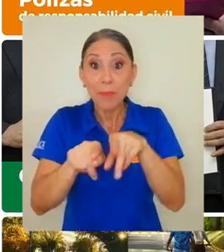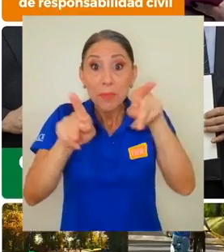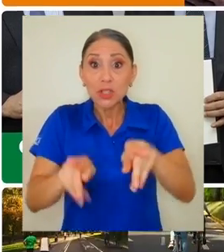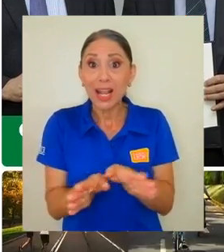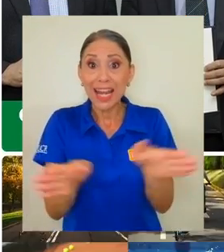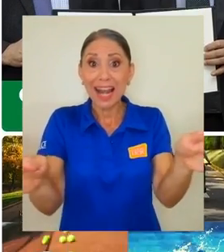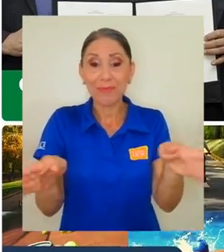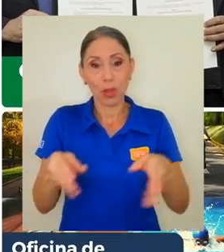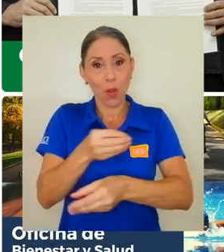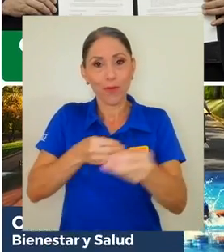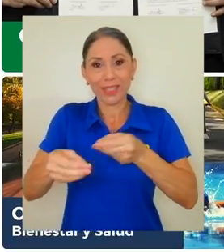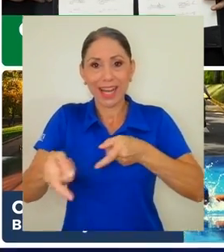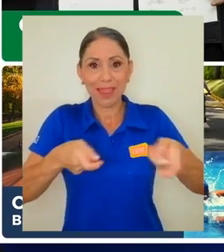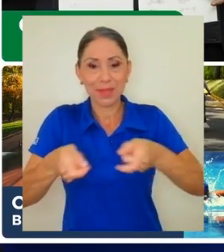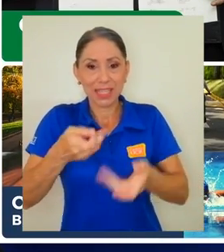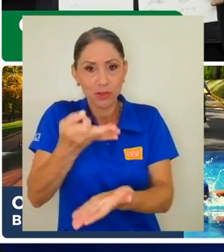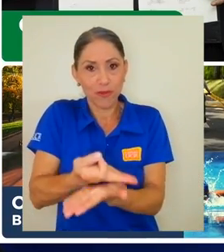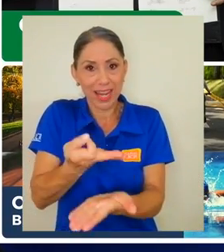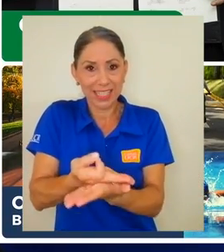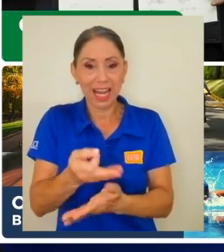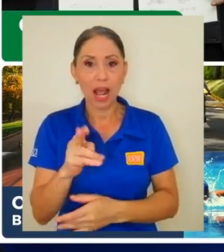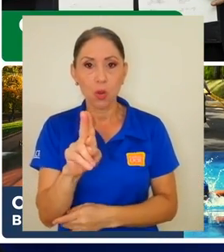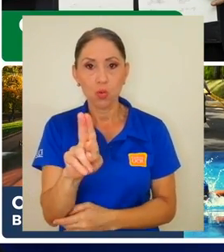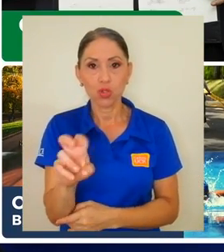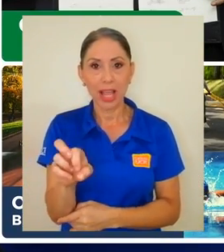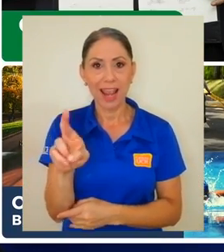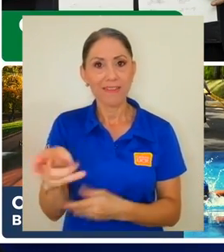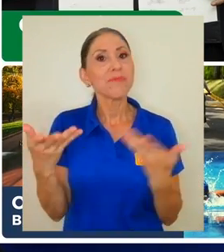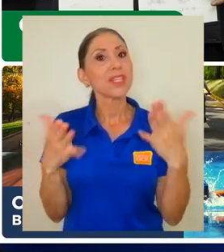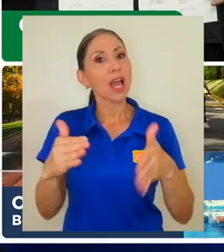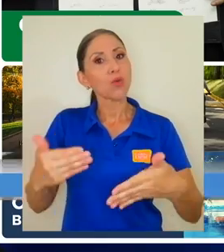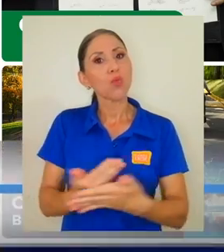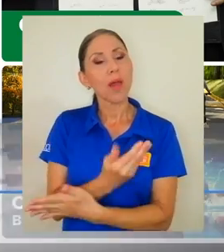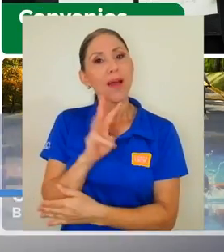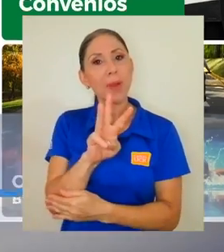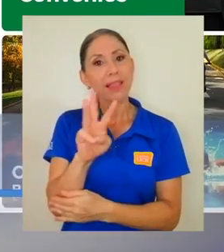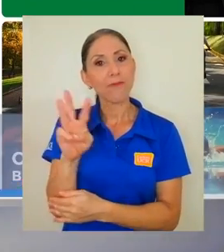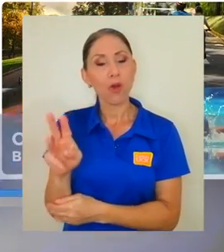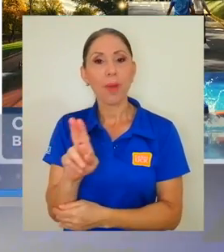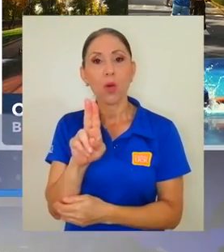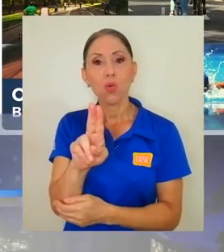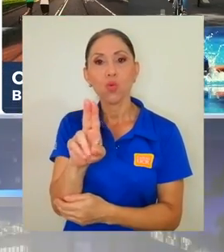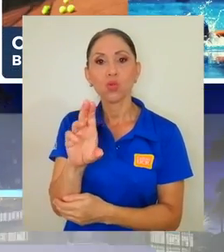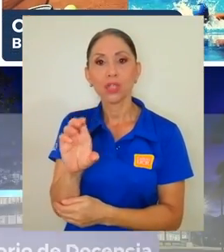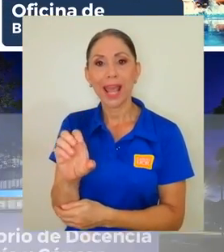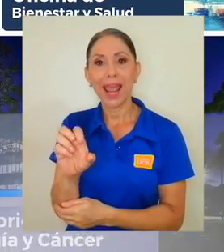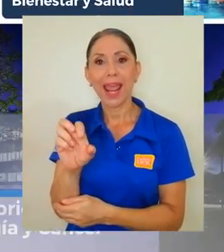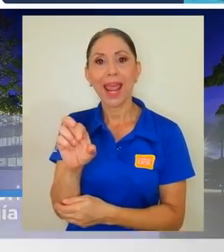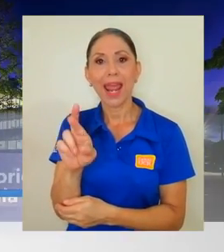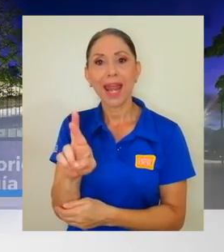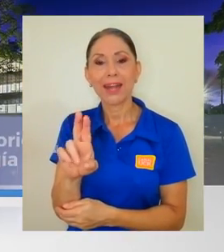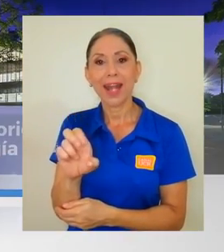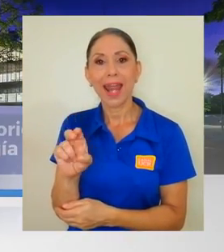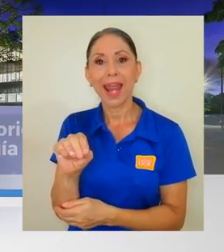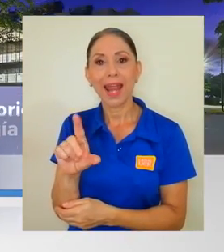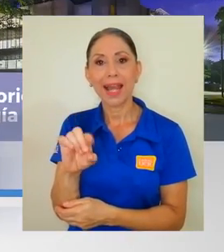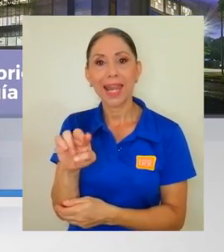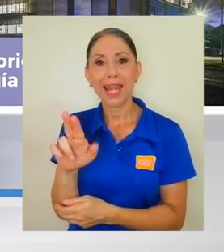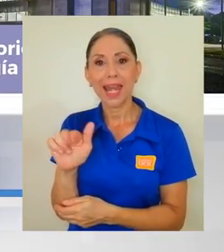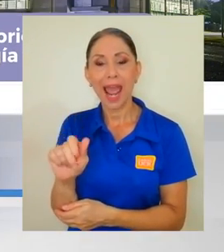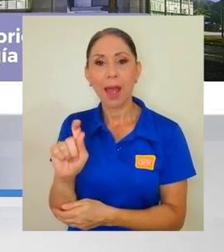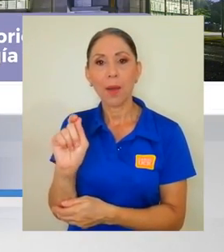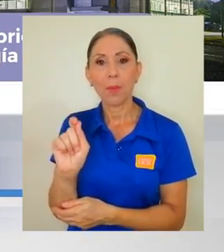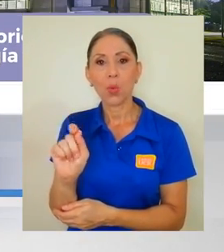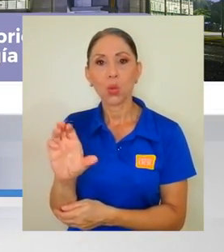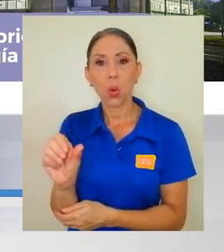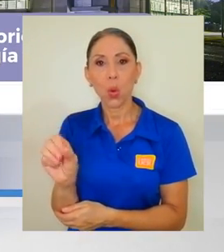la Oficina de Administración Financiera de la UCR puso a disposición la nueva plataforma UCREnLínea.com. Desde